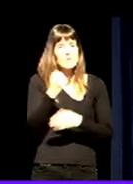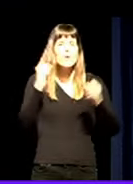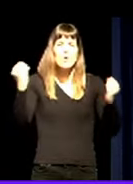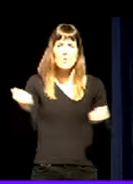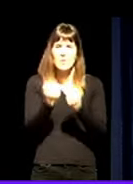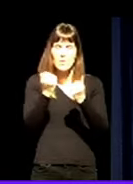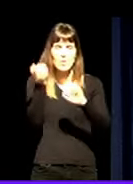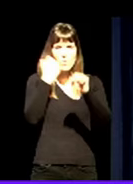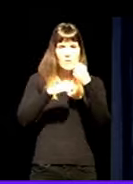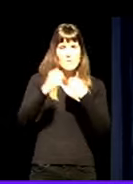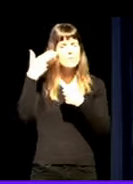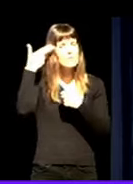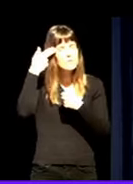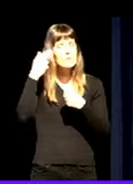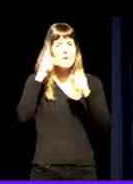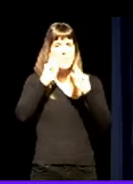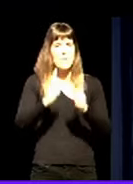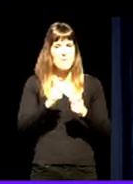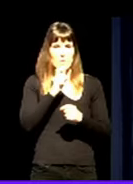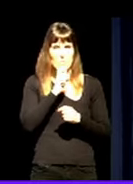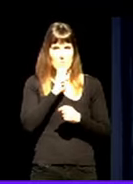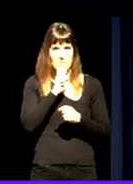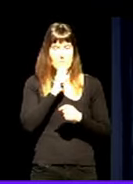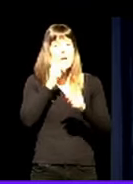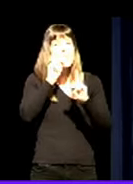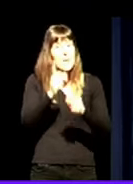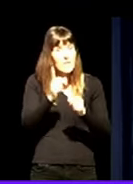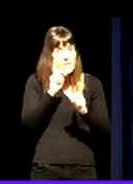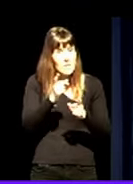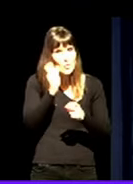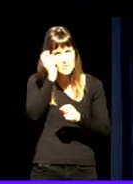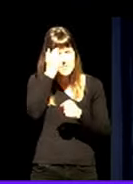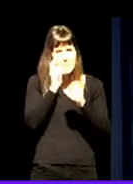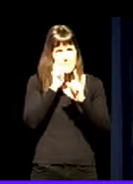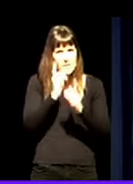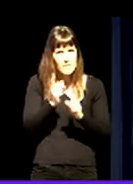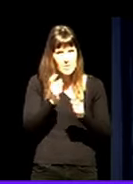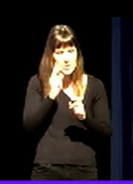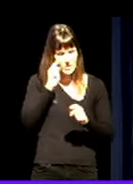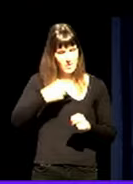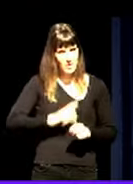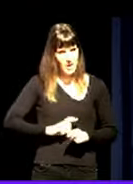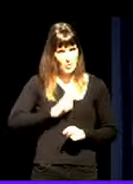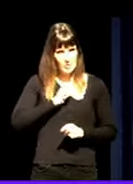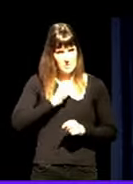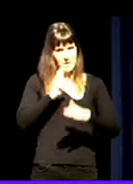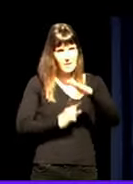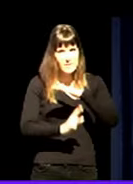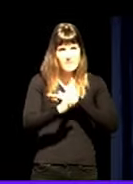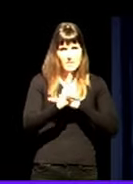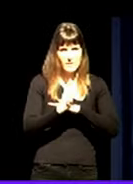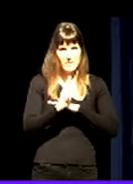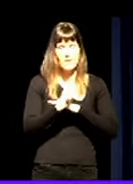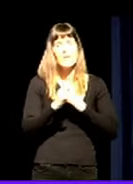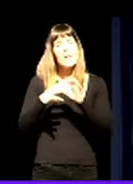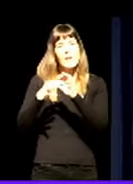prebenzioaren, jokari desuizidaren prebenzioaren, hau testiua, erresilientzia, garrieman